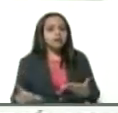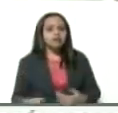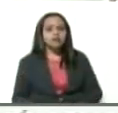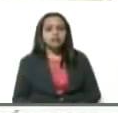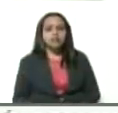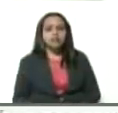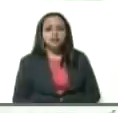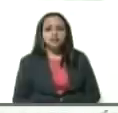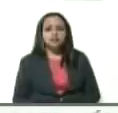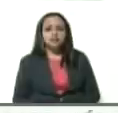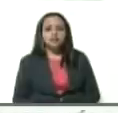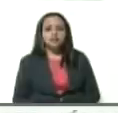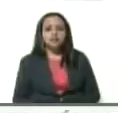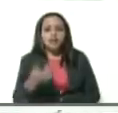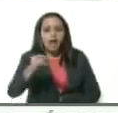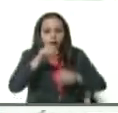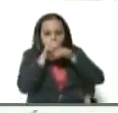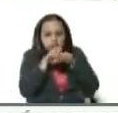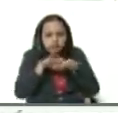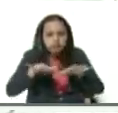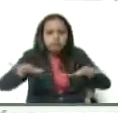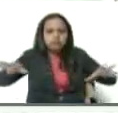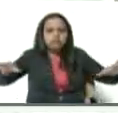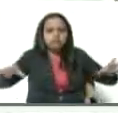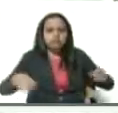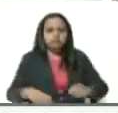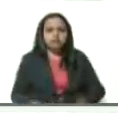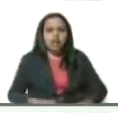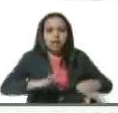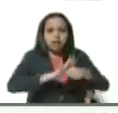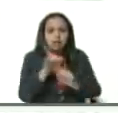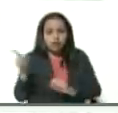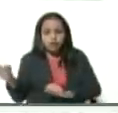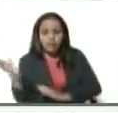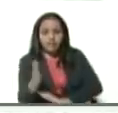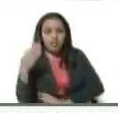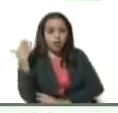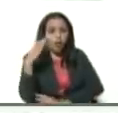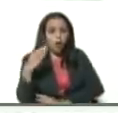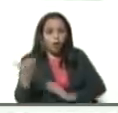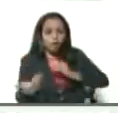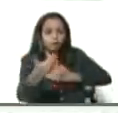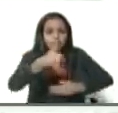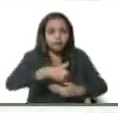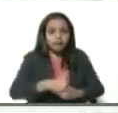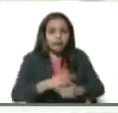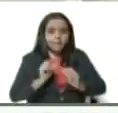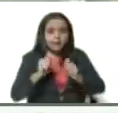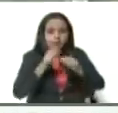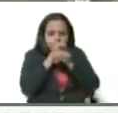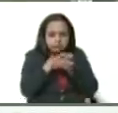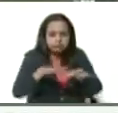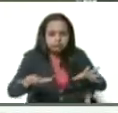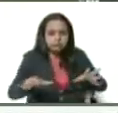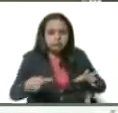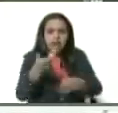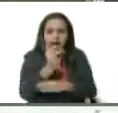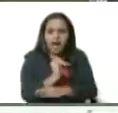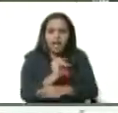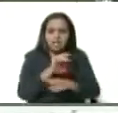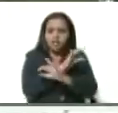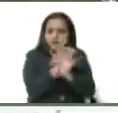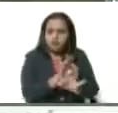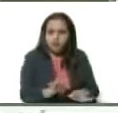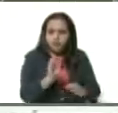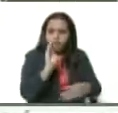Y así se difunde eso, el virus colombiano. Así se difunde. Tenemos los instrumentos